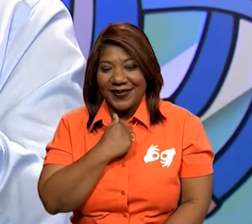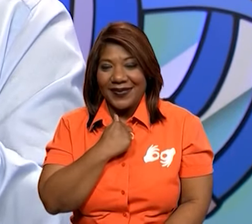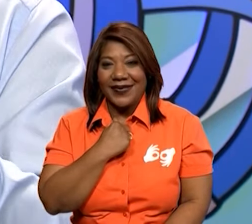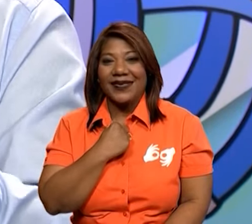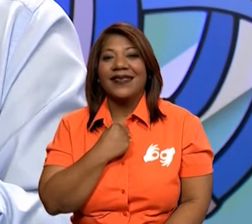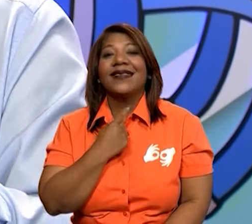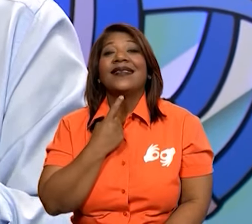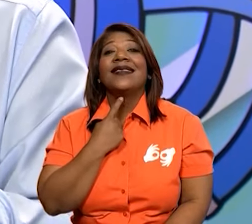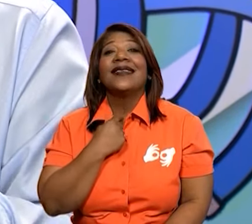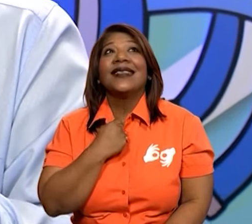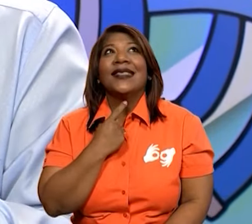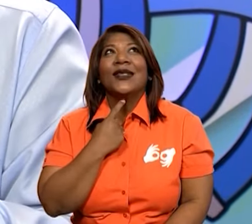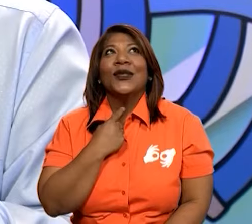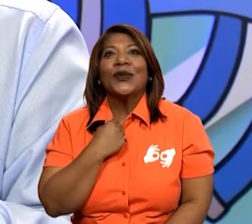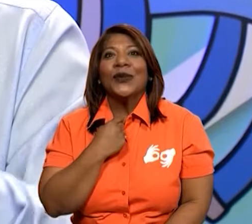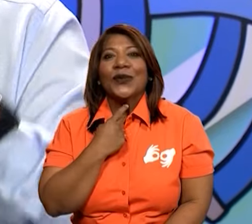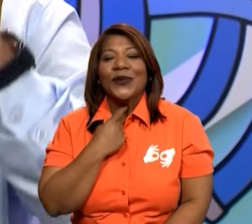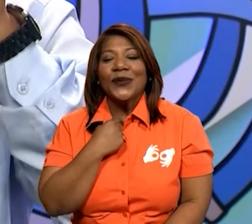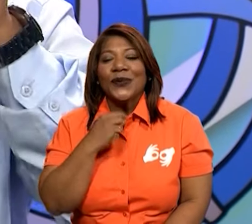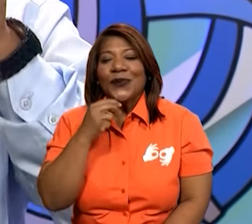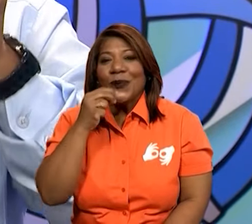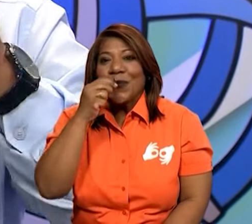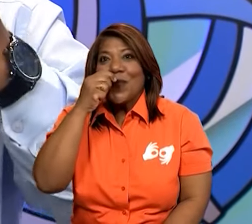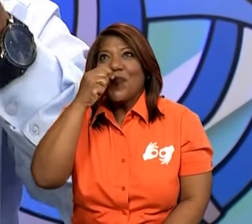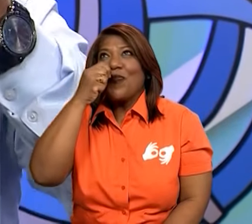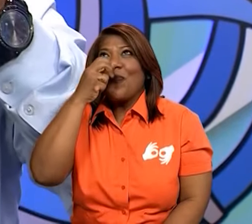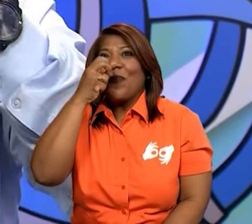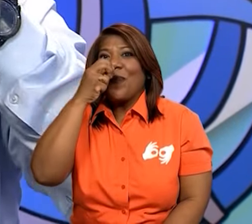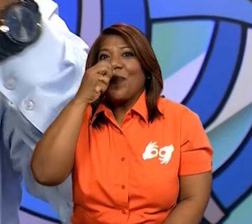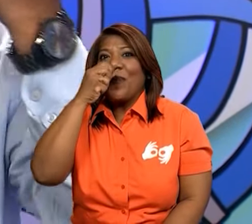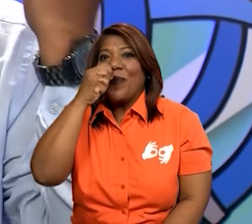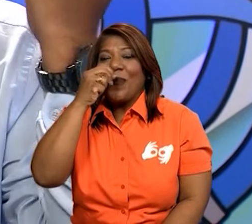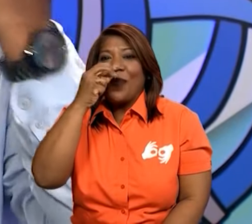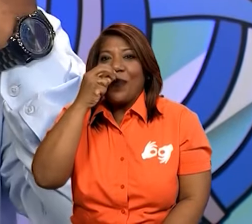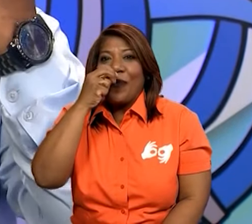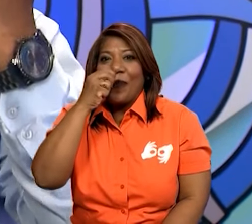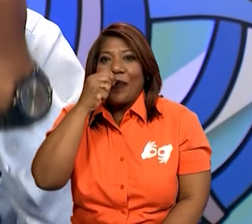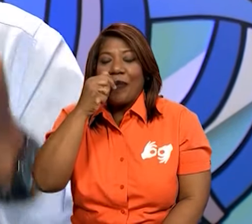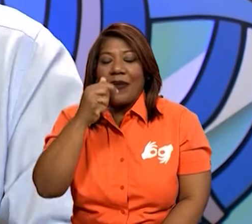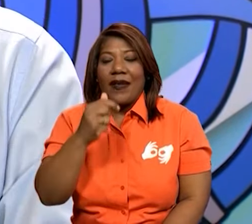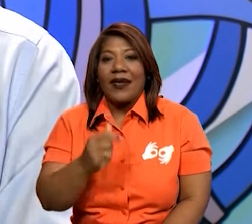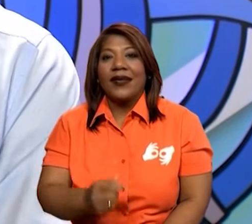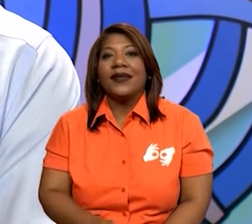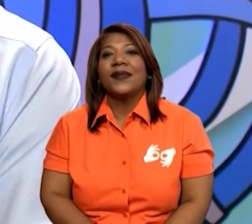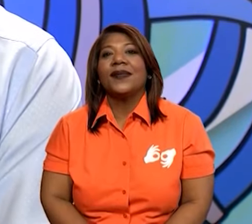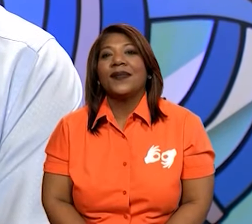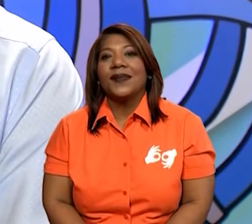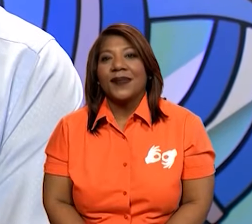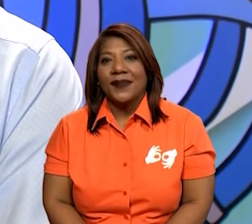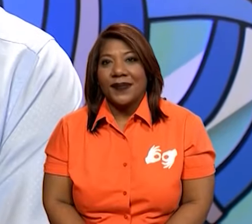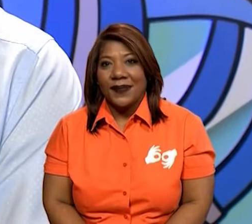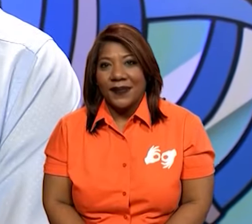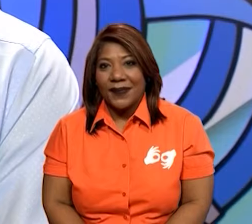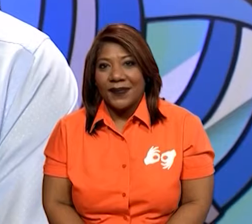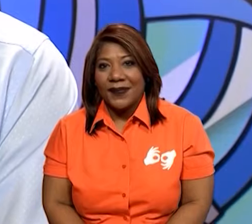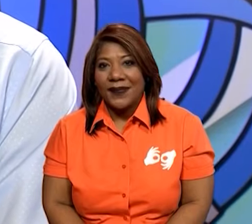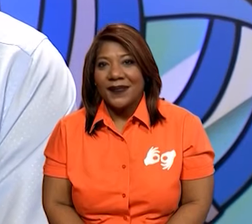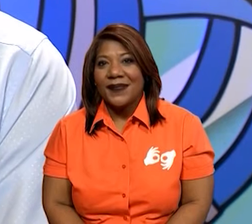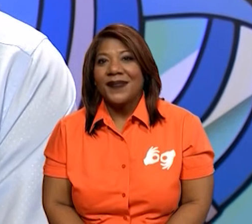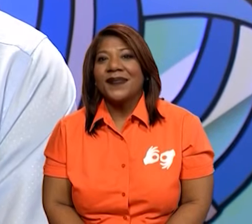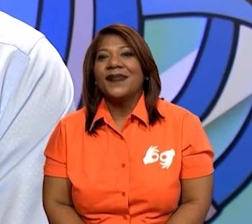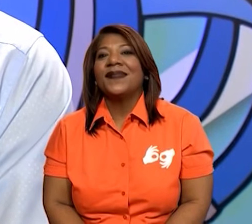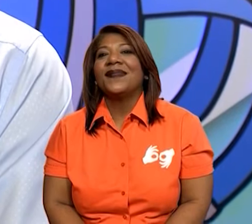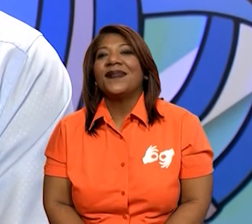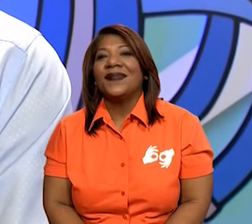sentido del gusto. Porque a través de la visión y de la audición, te dejaste dominar